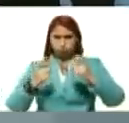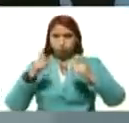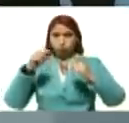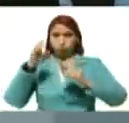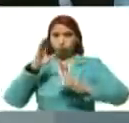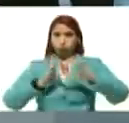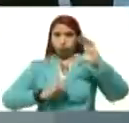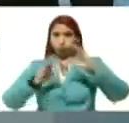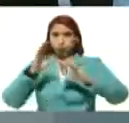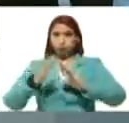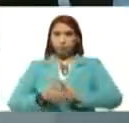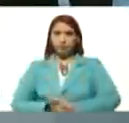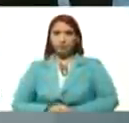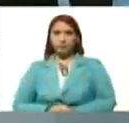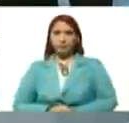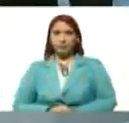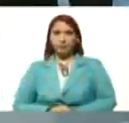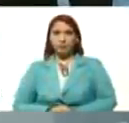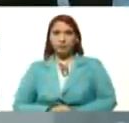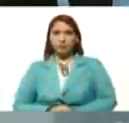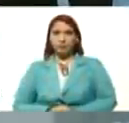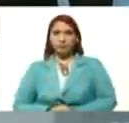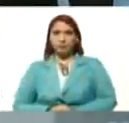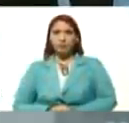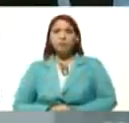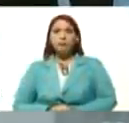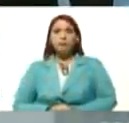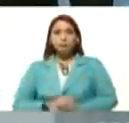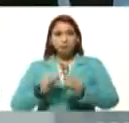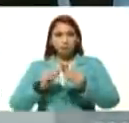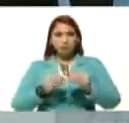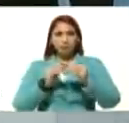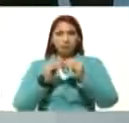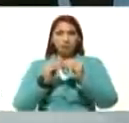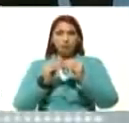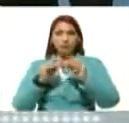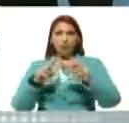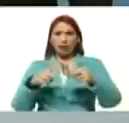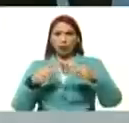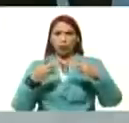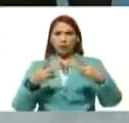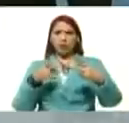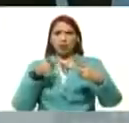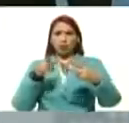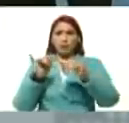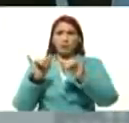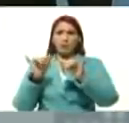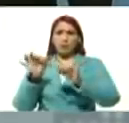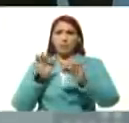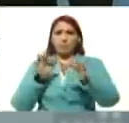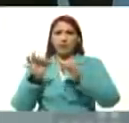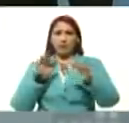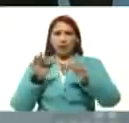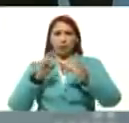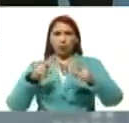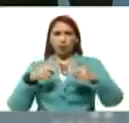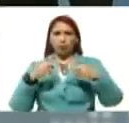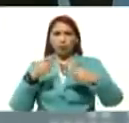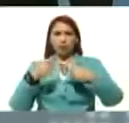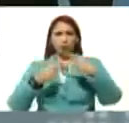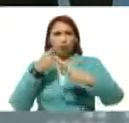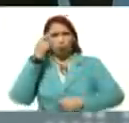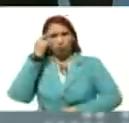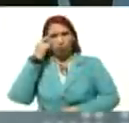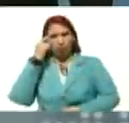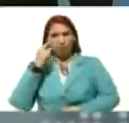científica, a levantar la plataforma, y después actualizar, como se ha explicado, actualizar día por día,